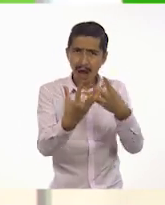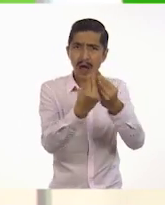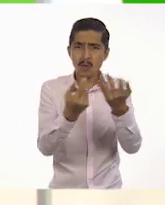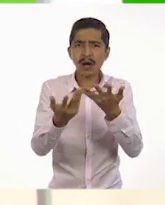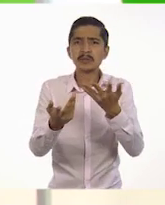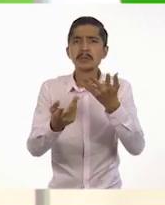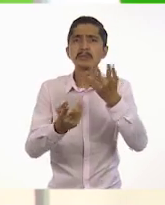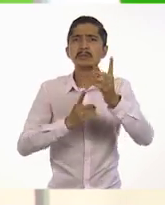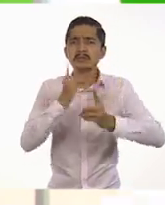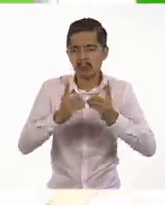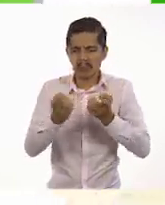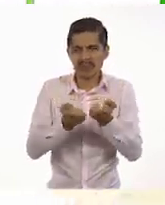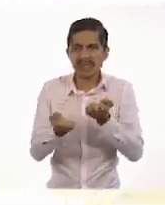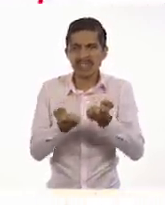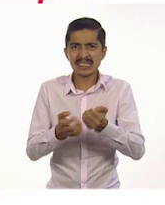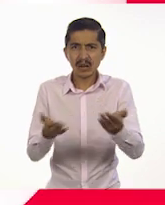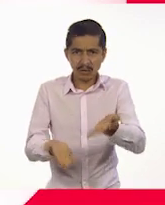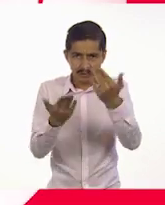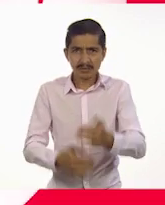pausa activa? ¡Vamos!